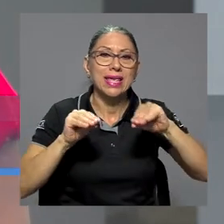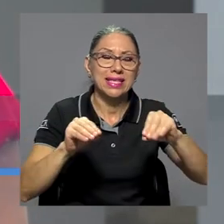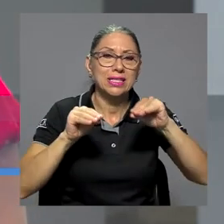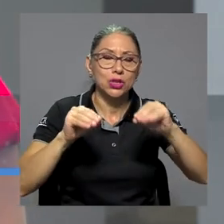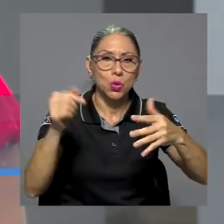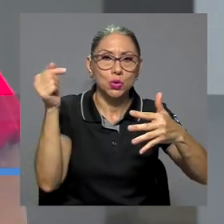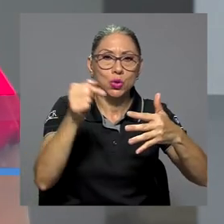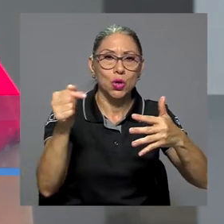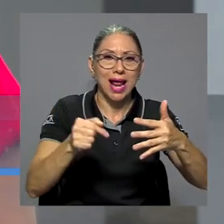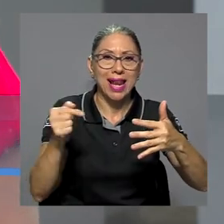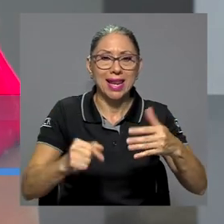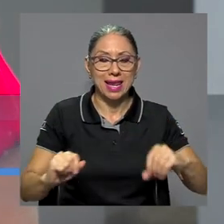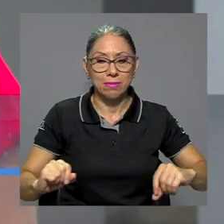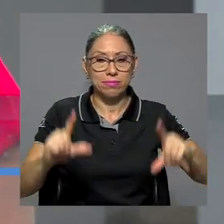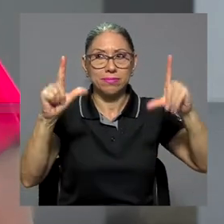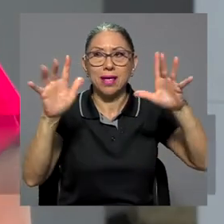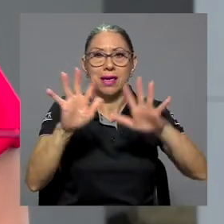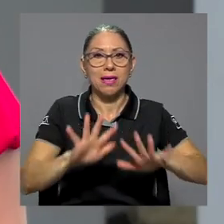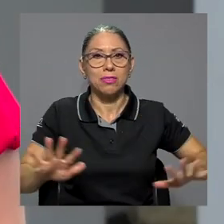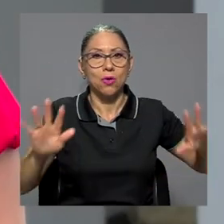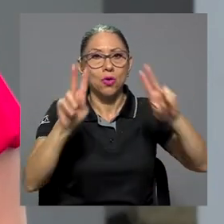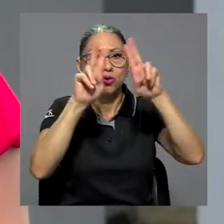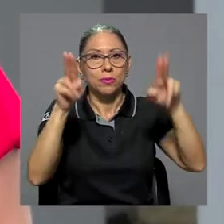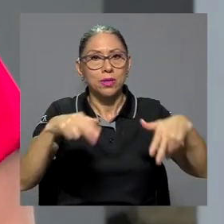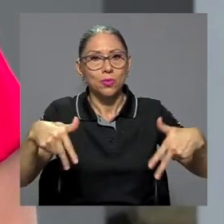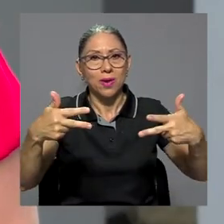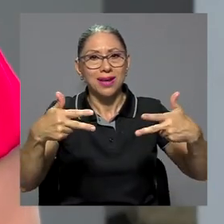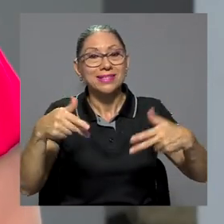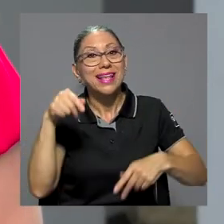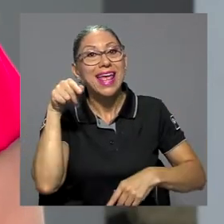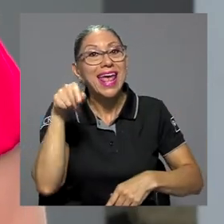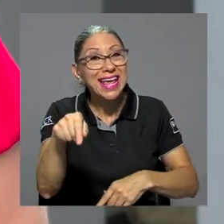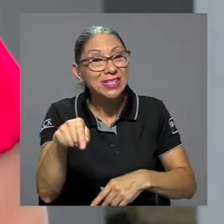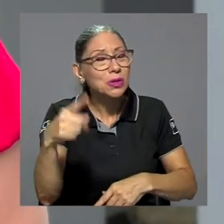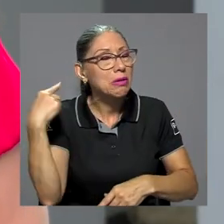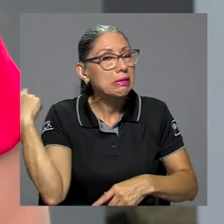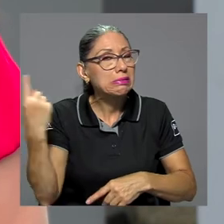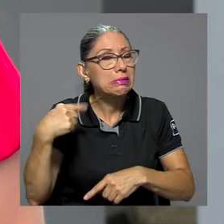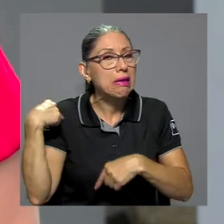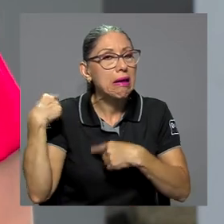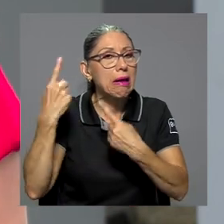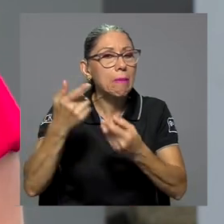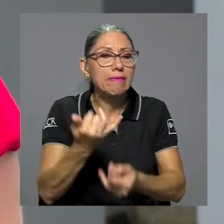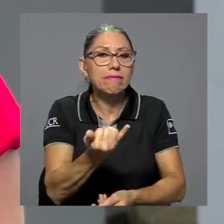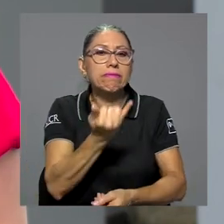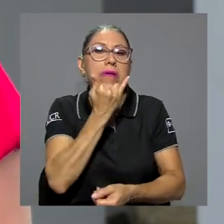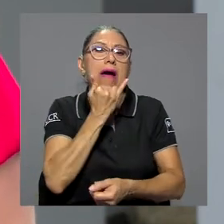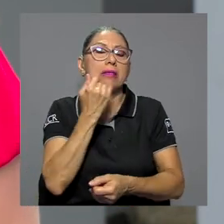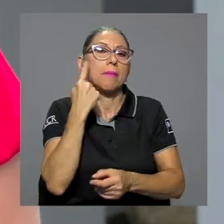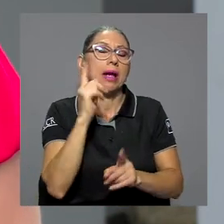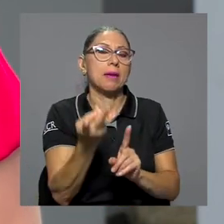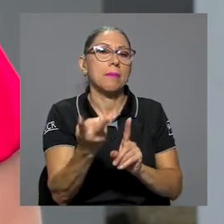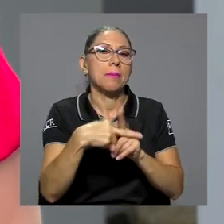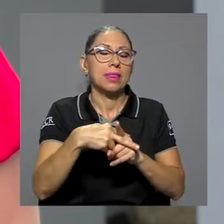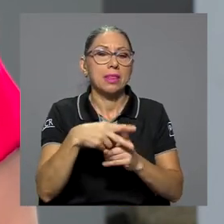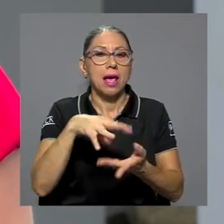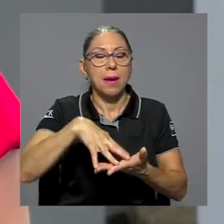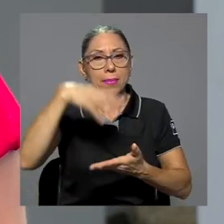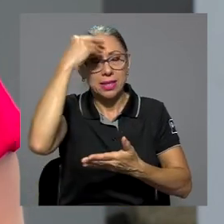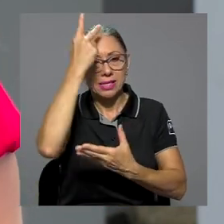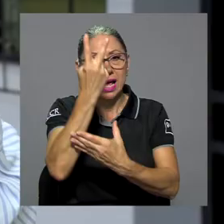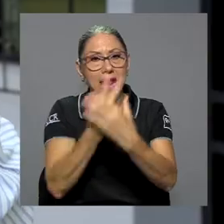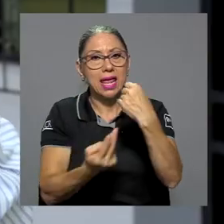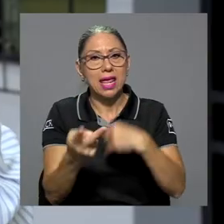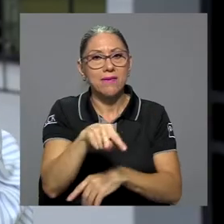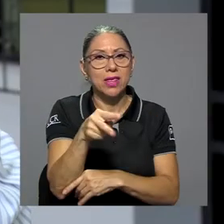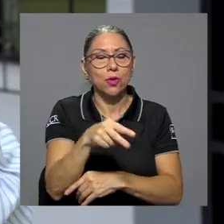instruccional en entornos virtuales, que es lo que usualmente falla en la implementación del aprendizaje